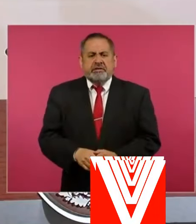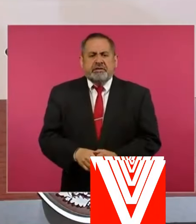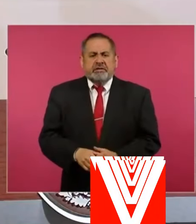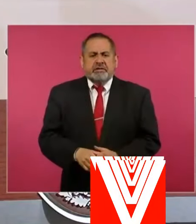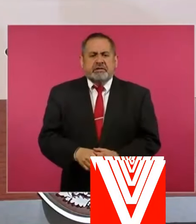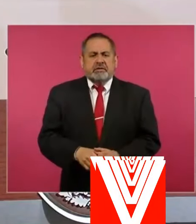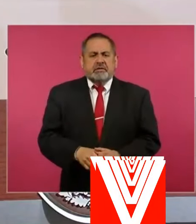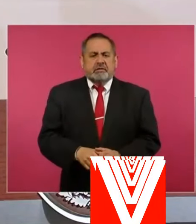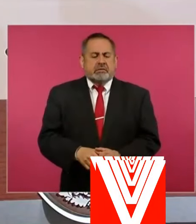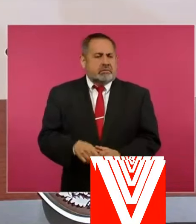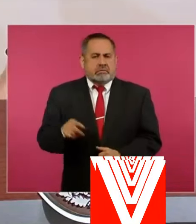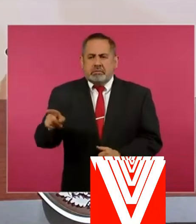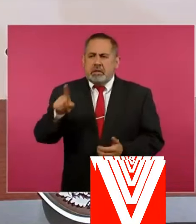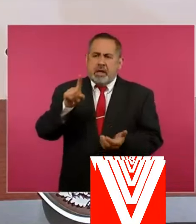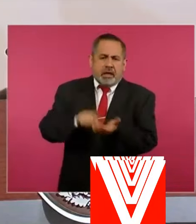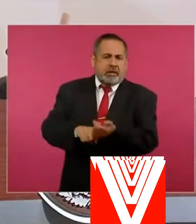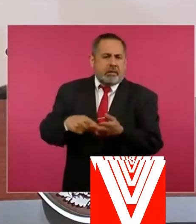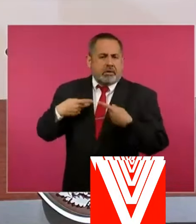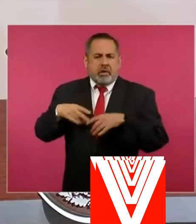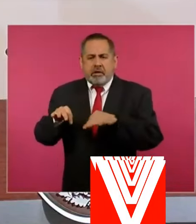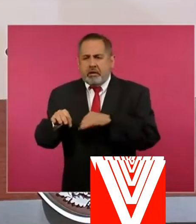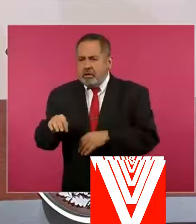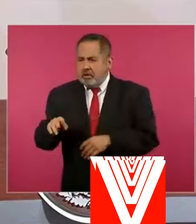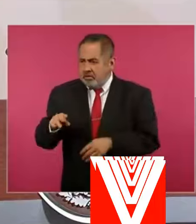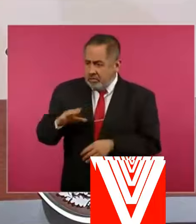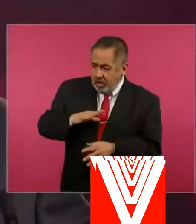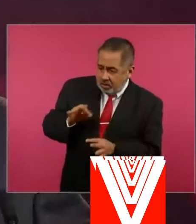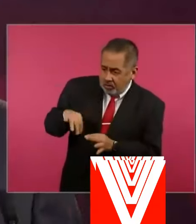si un servidor público no da